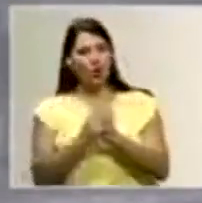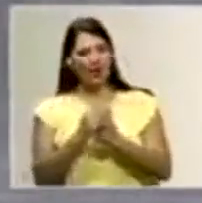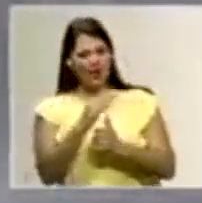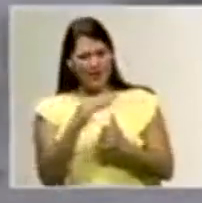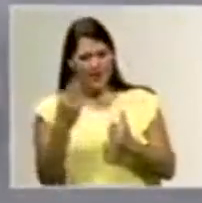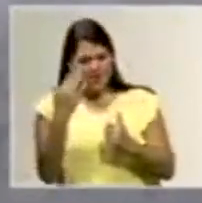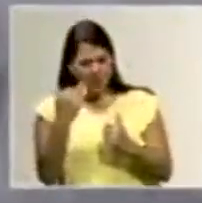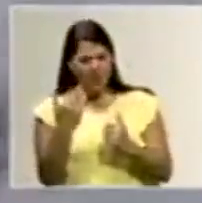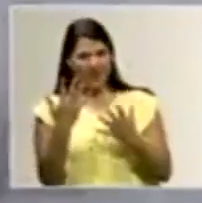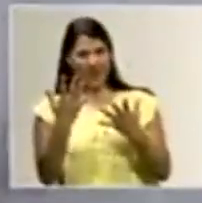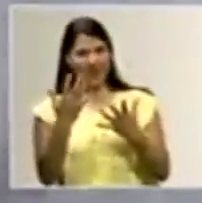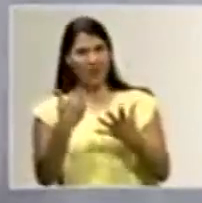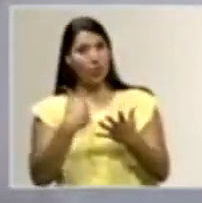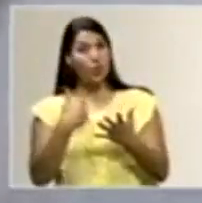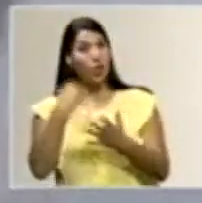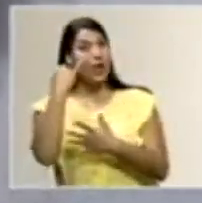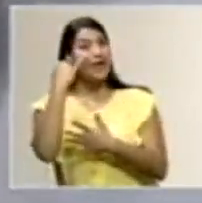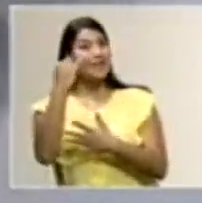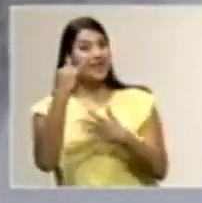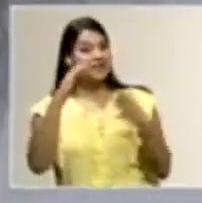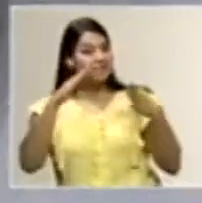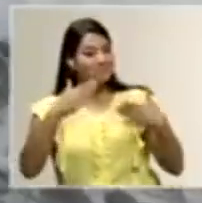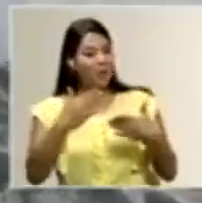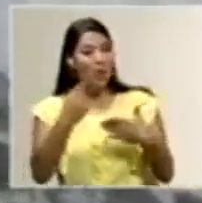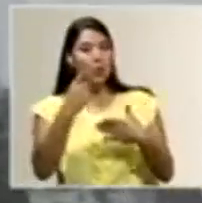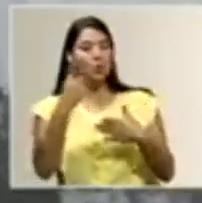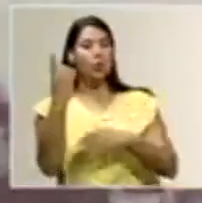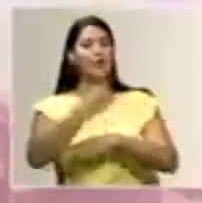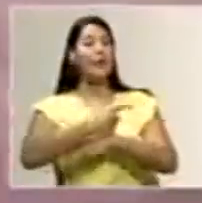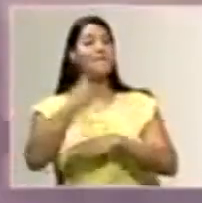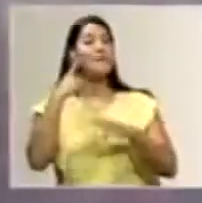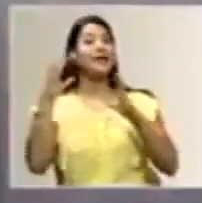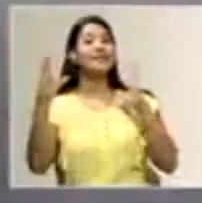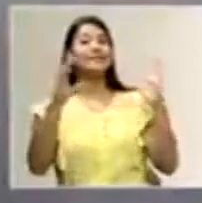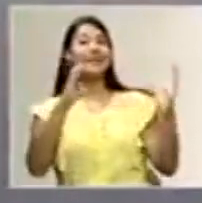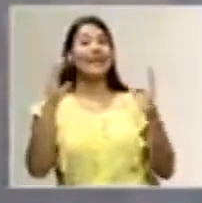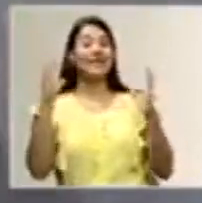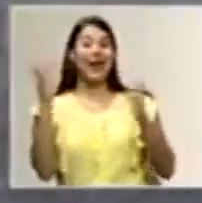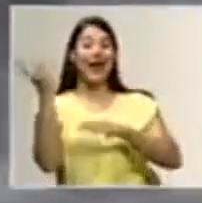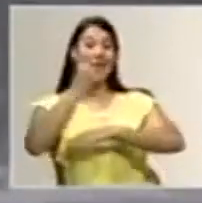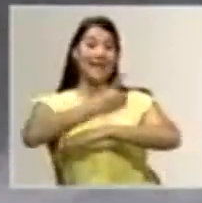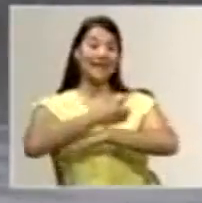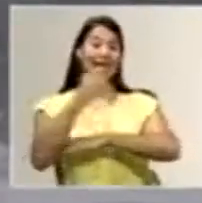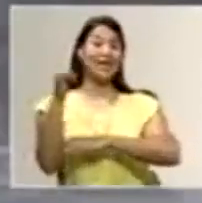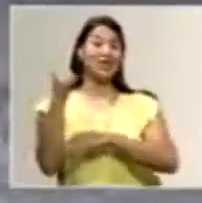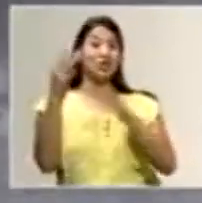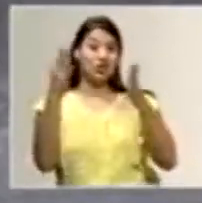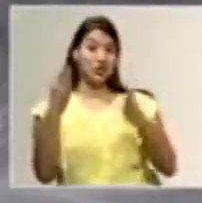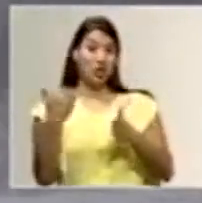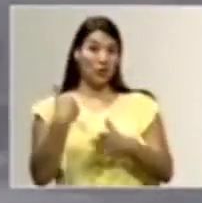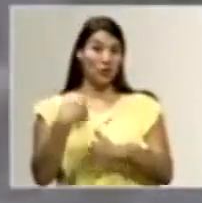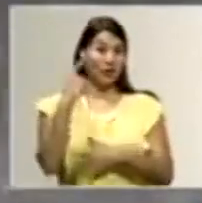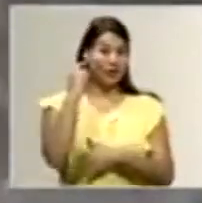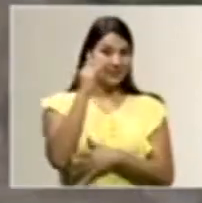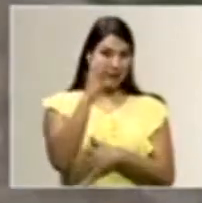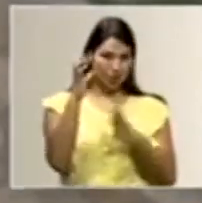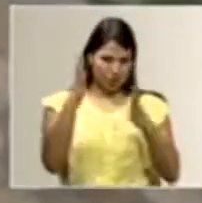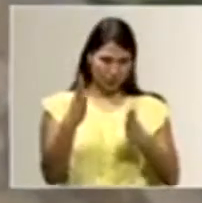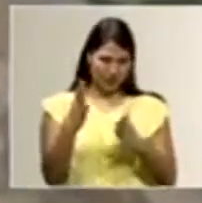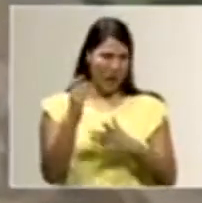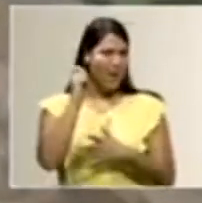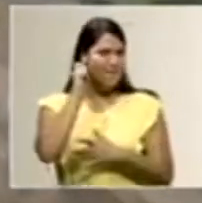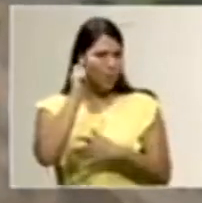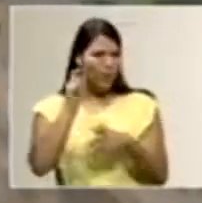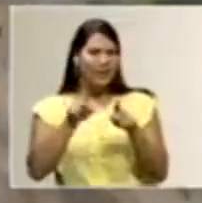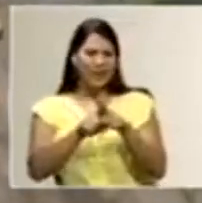dedicar un día al surfista costarricense y a la surfista también costarricense, verdad? Las ticas que también tienen muy